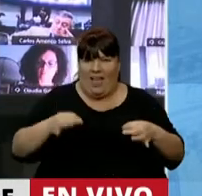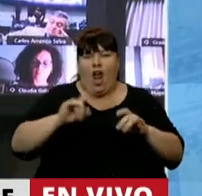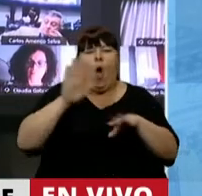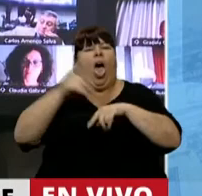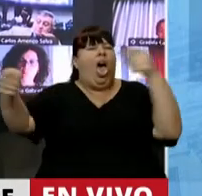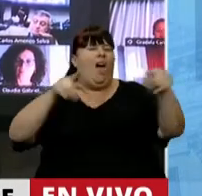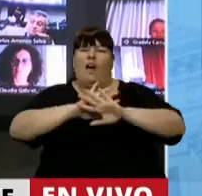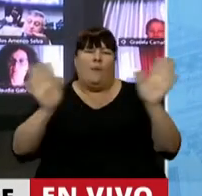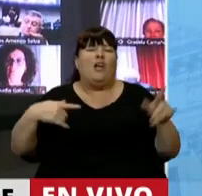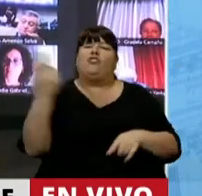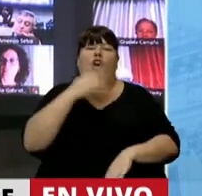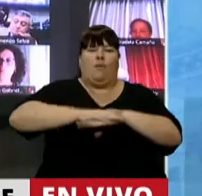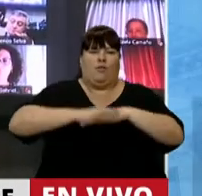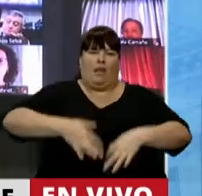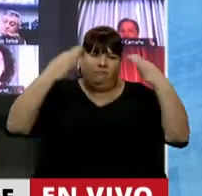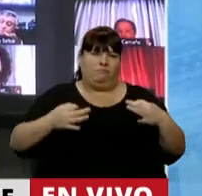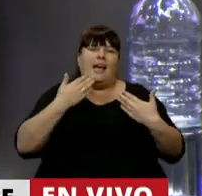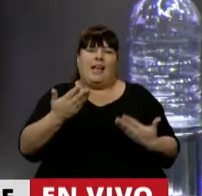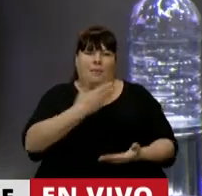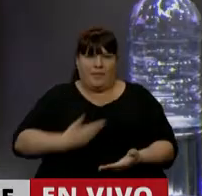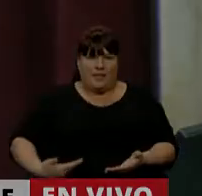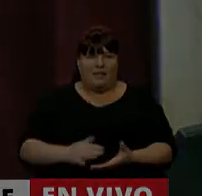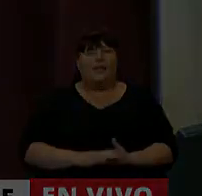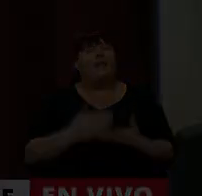repartir cupos, hagámonos cargo. Gracias, señor Presidente.